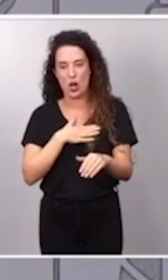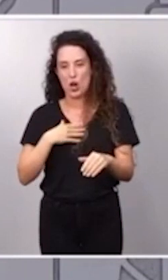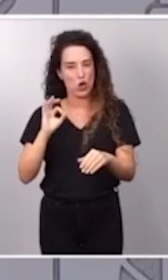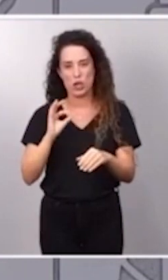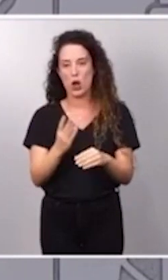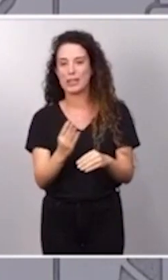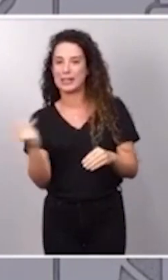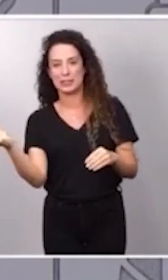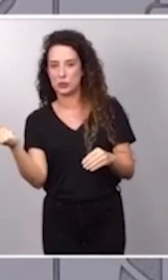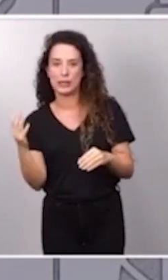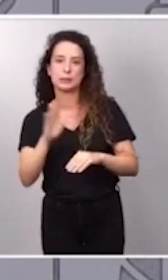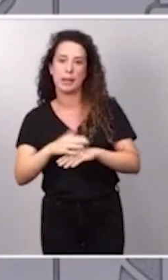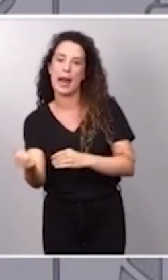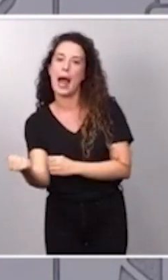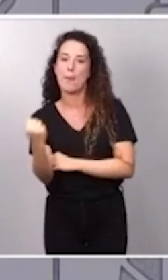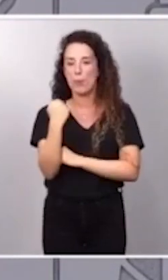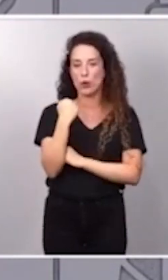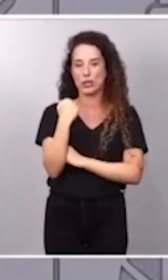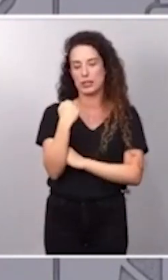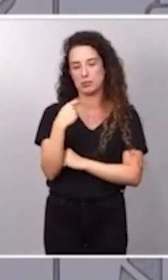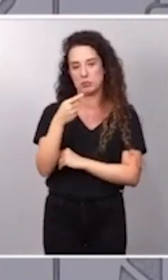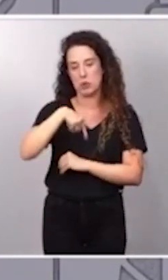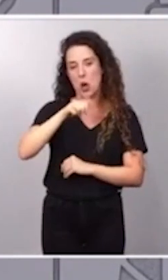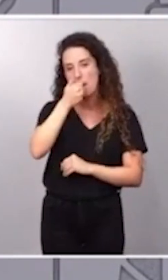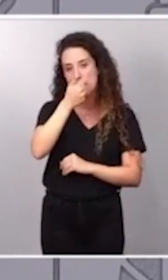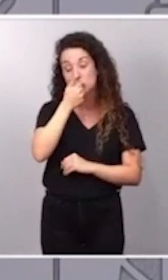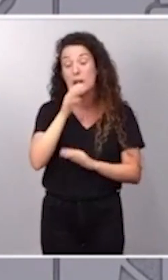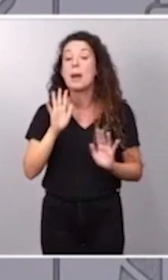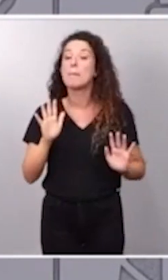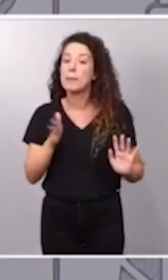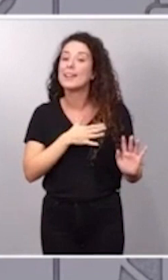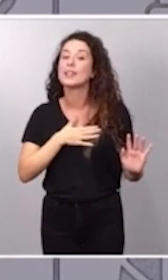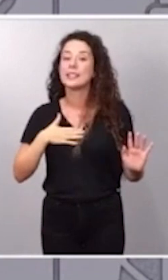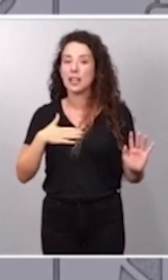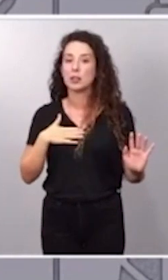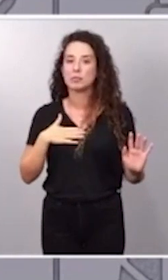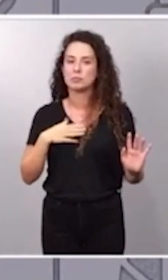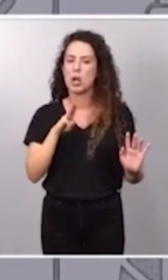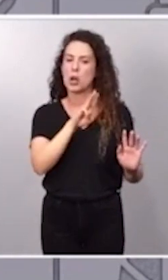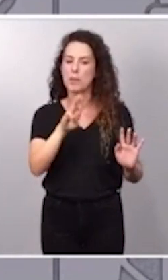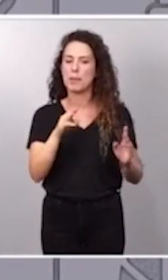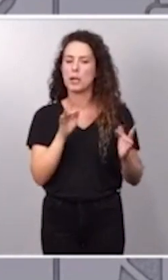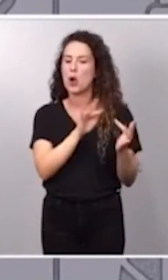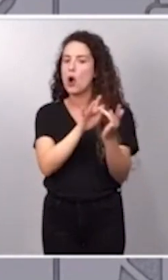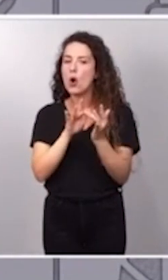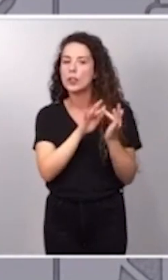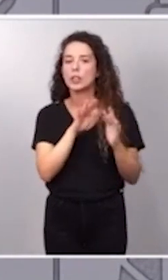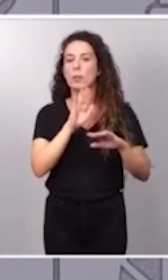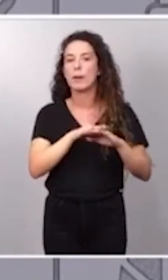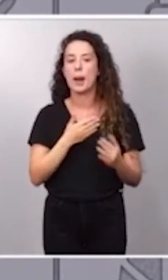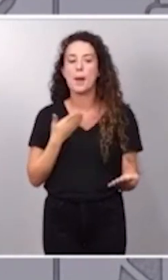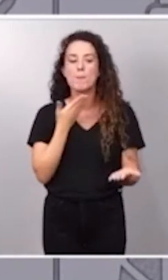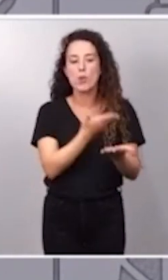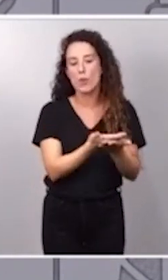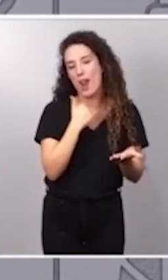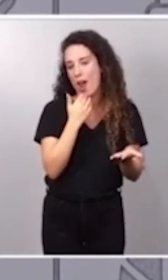Partido Popular que apoyen al Partido Socialista, pero sí voy a dirigirme al Partido Popular para proponer algo que creo que es de